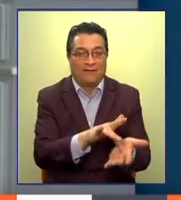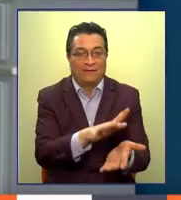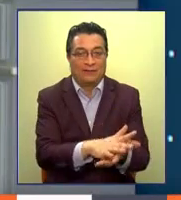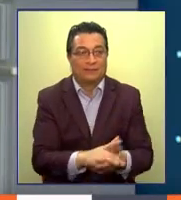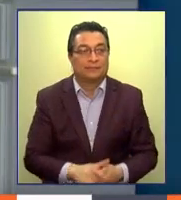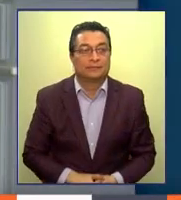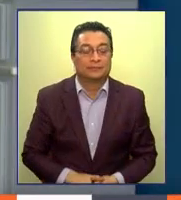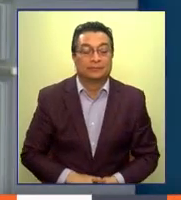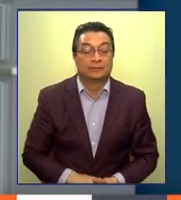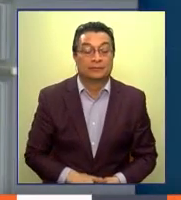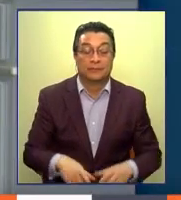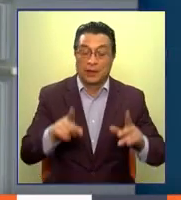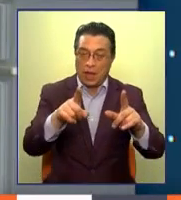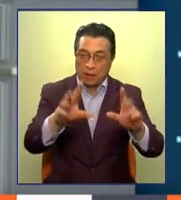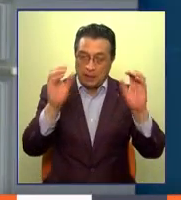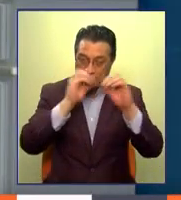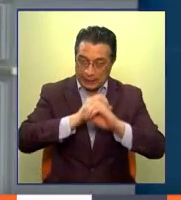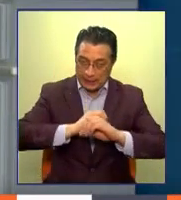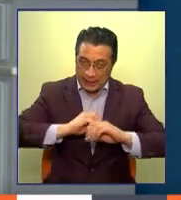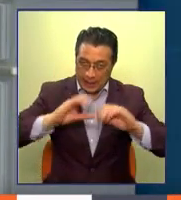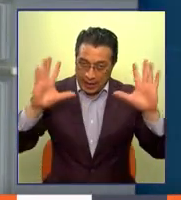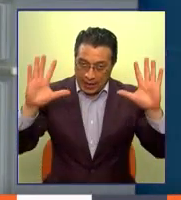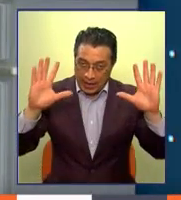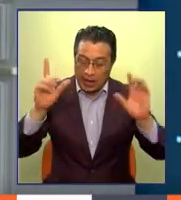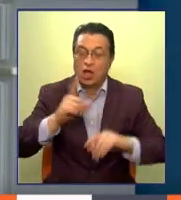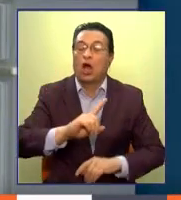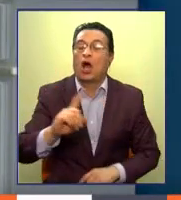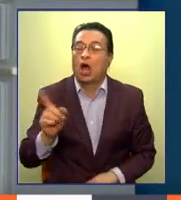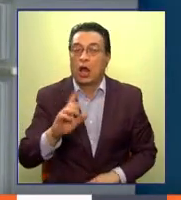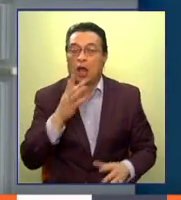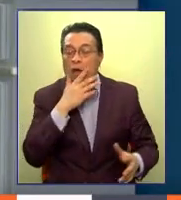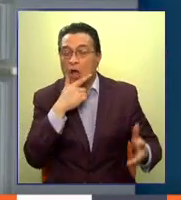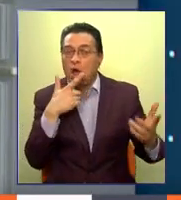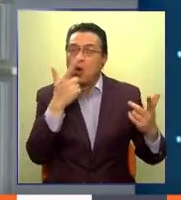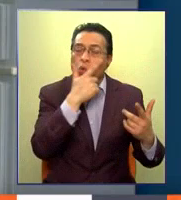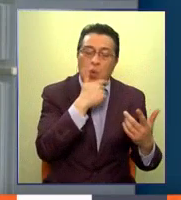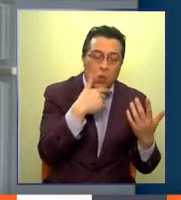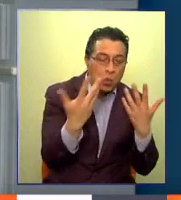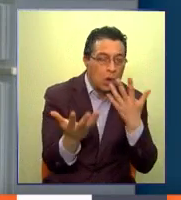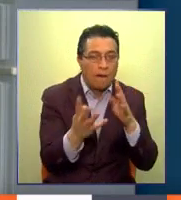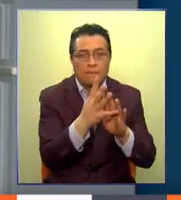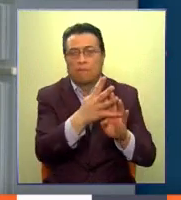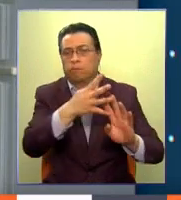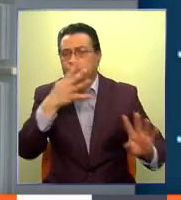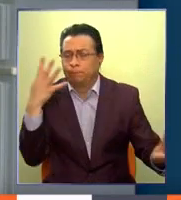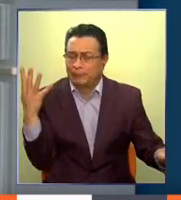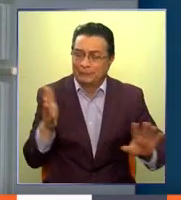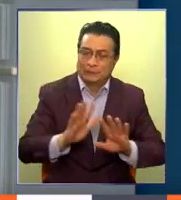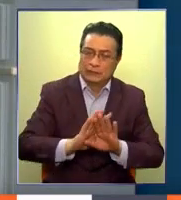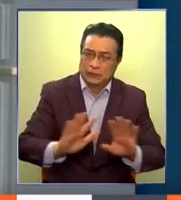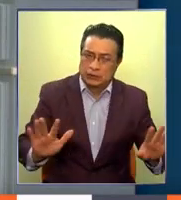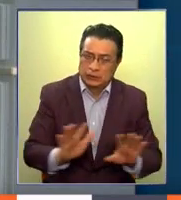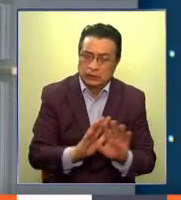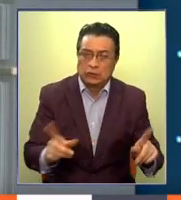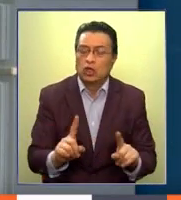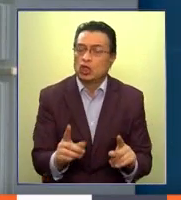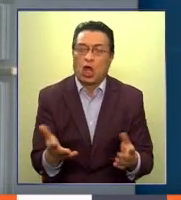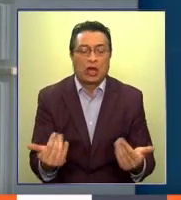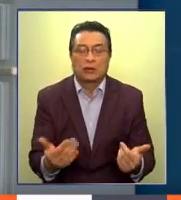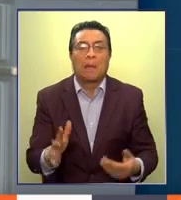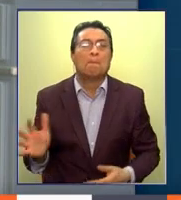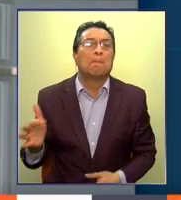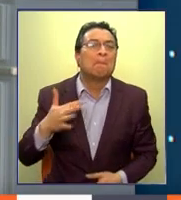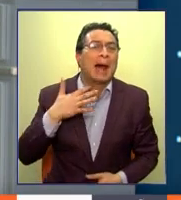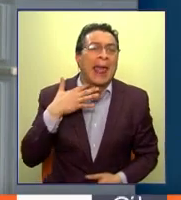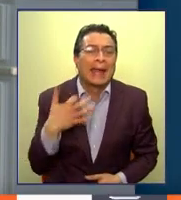Bueno, y para que quede bien claro, para que la gente no tenga que ir a hacer esas largas filas, además sin necesidad, ¿para qué